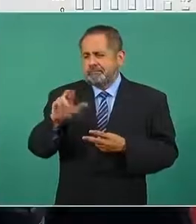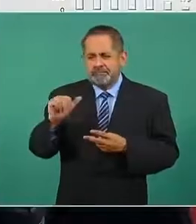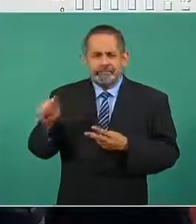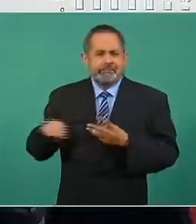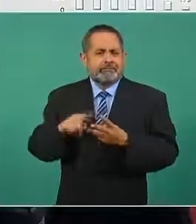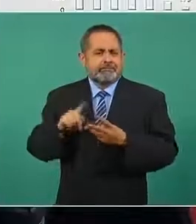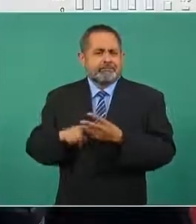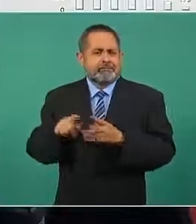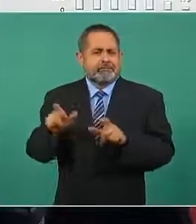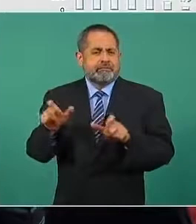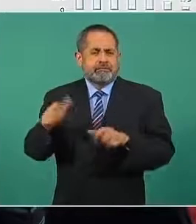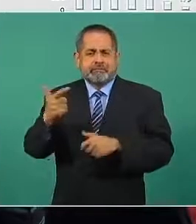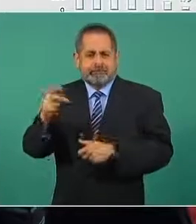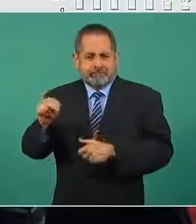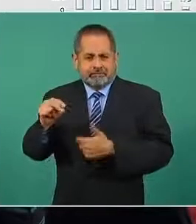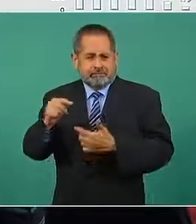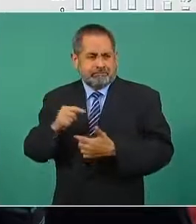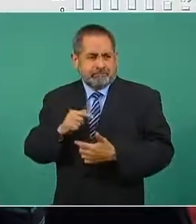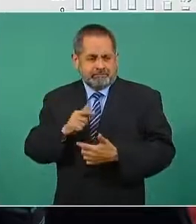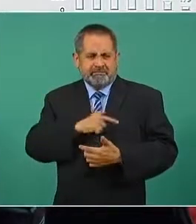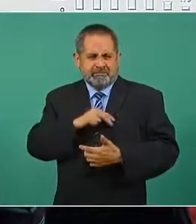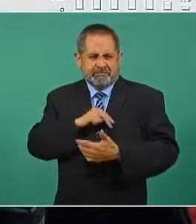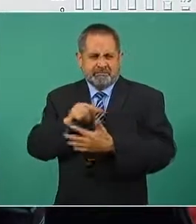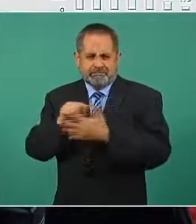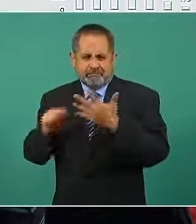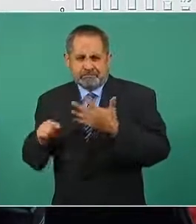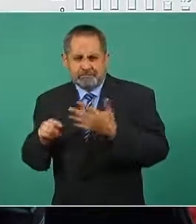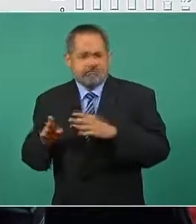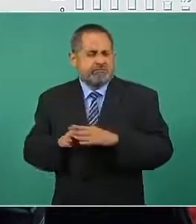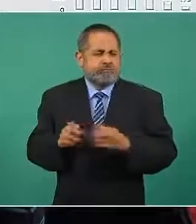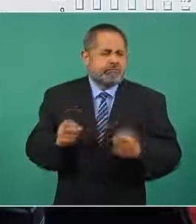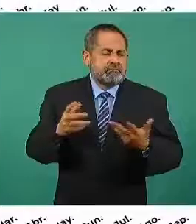nacional en hectáreas de marihuana